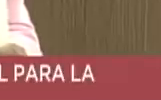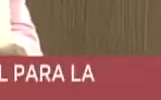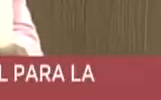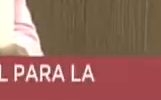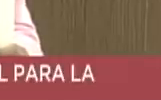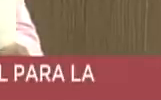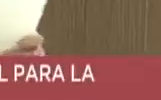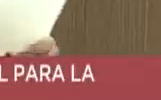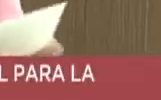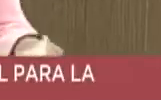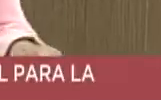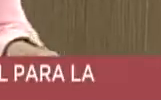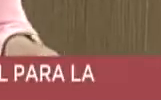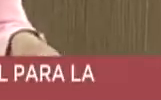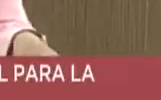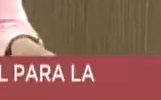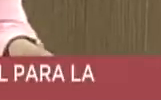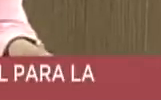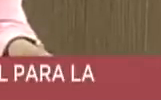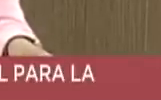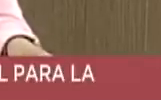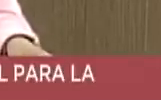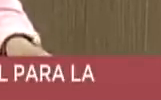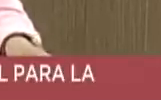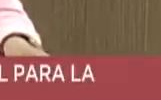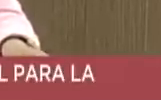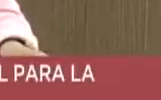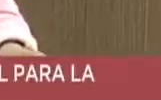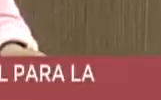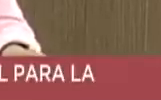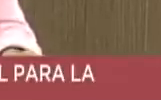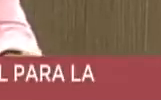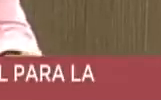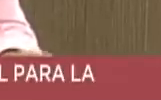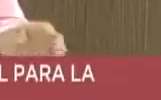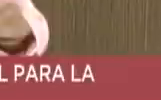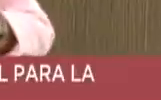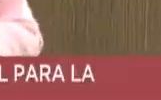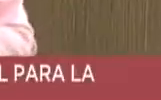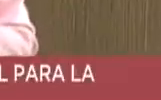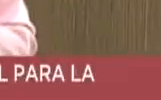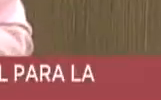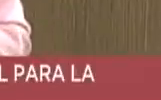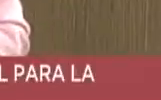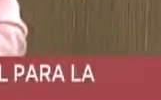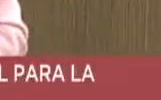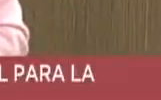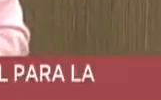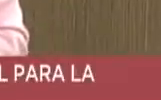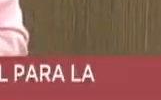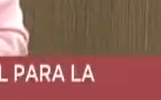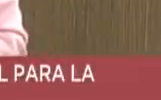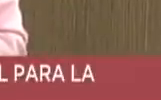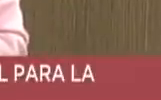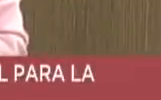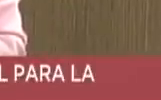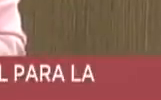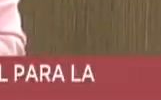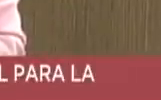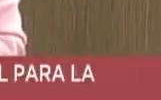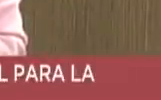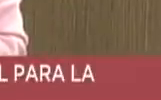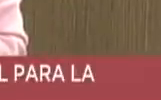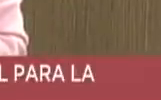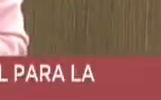de Ecuador, Chile, Colombia. Dice que más de 2.4 millones de casos en